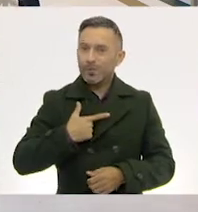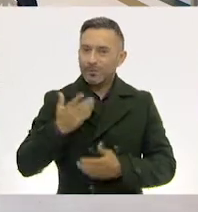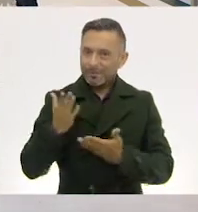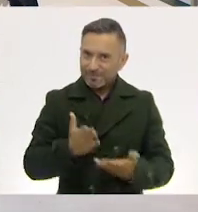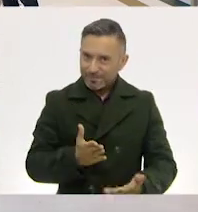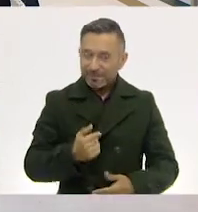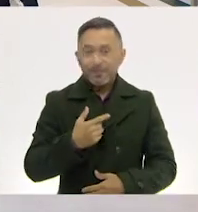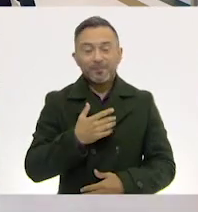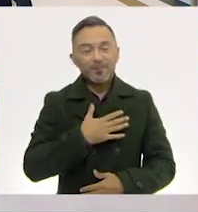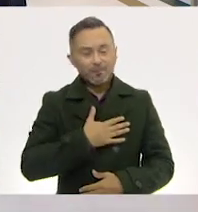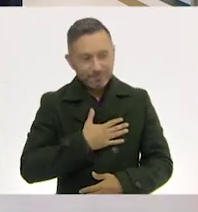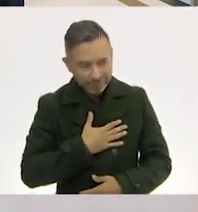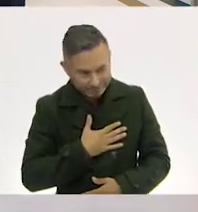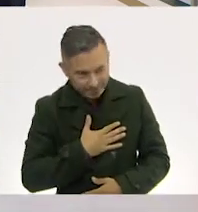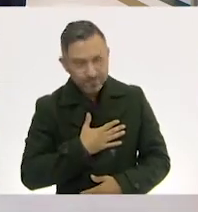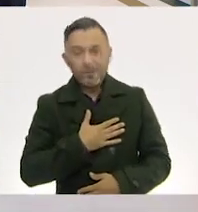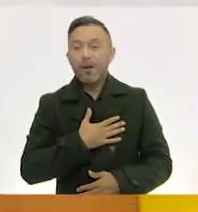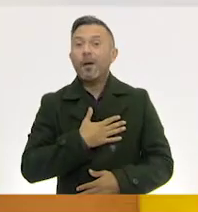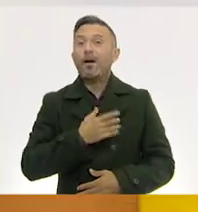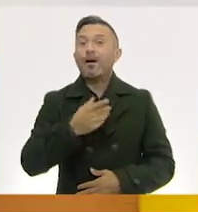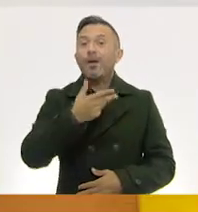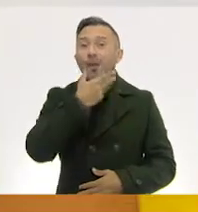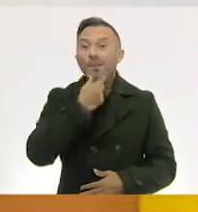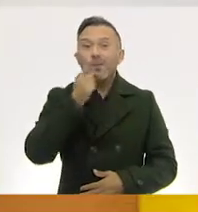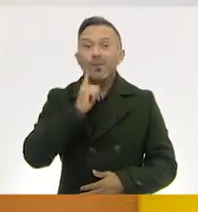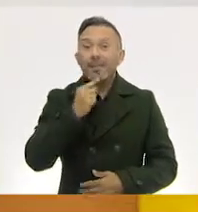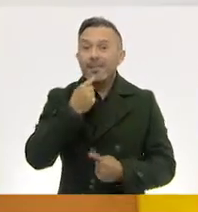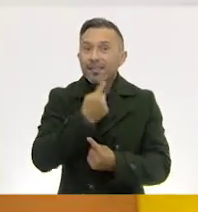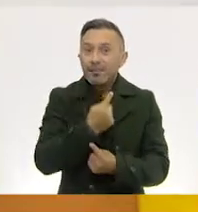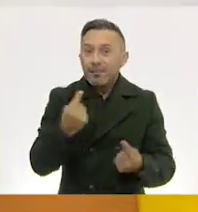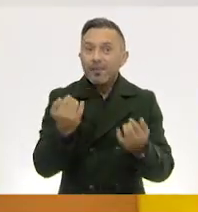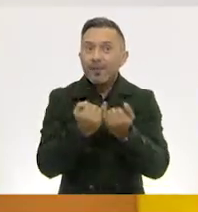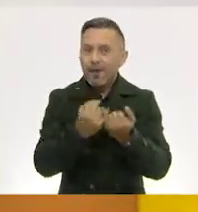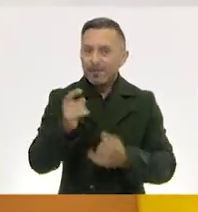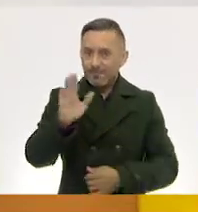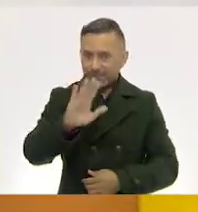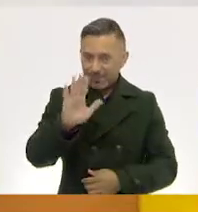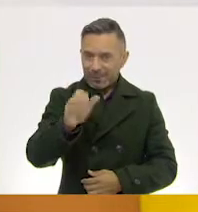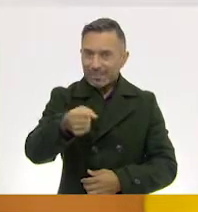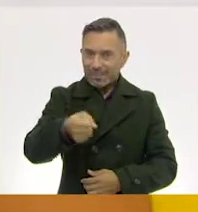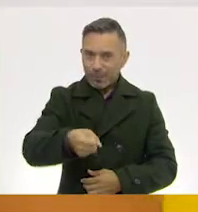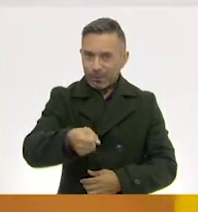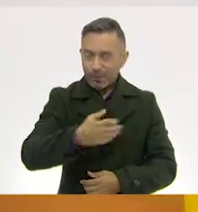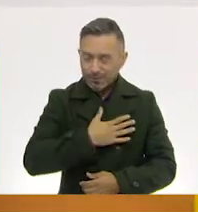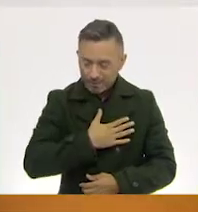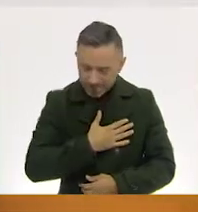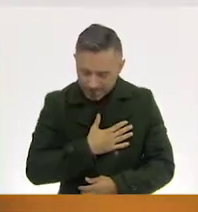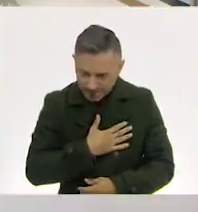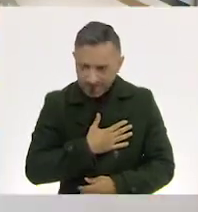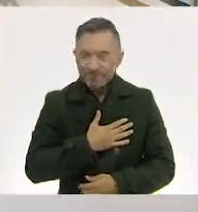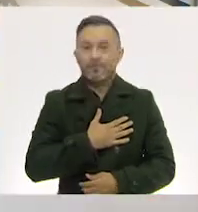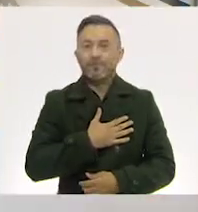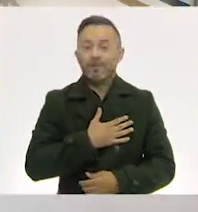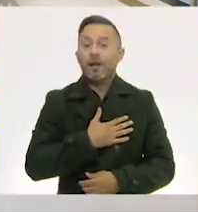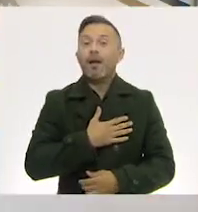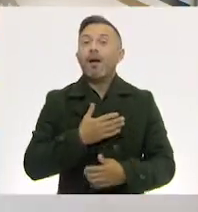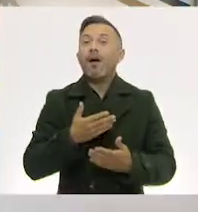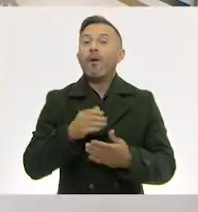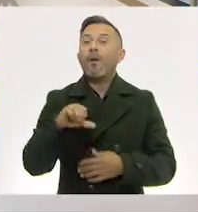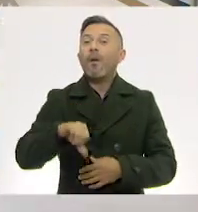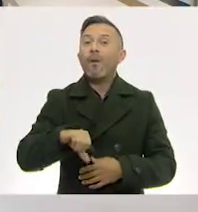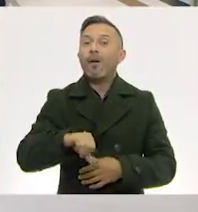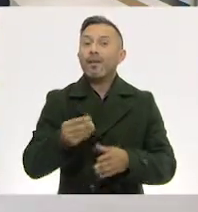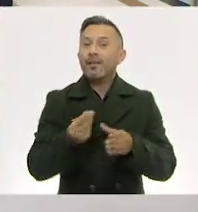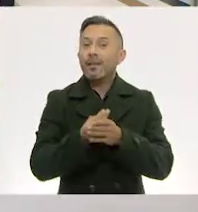distancia. Así es. Igualmente ya a las niñas y a los niños, igualmente un saludo. Y bueno, encantado de estar aquí en la clase de